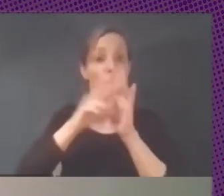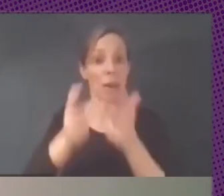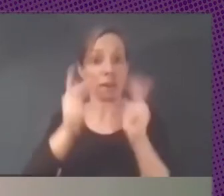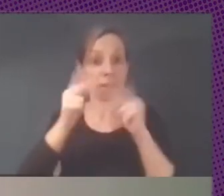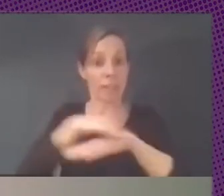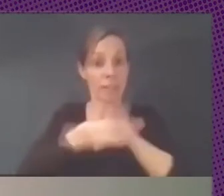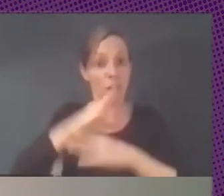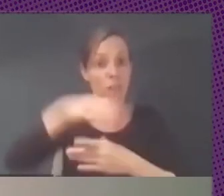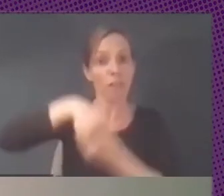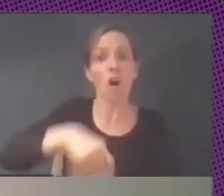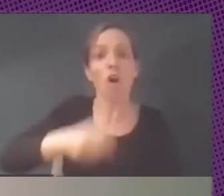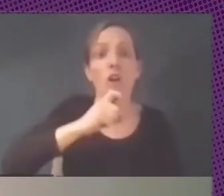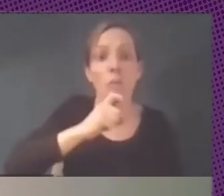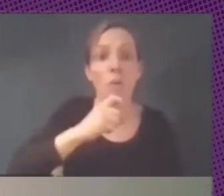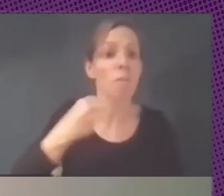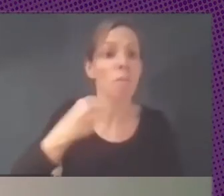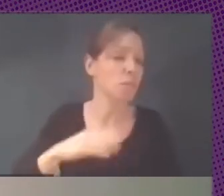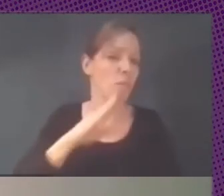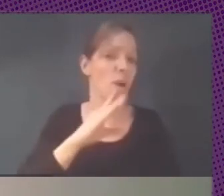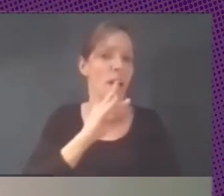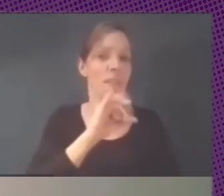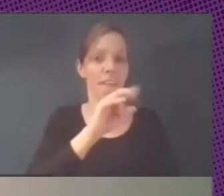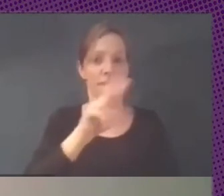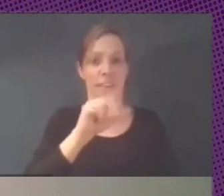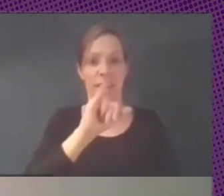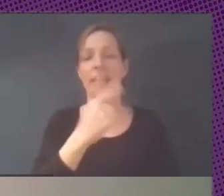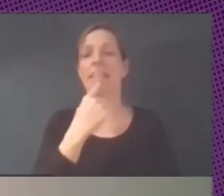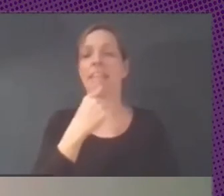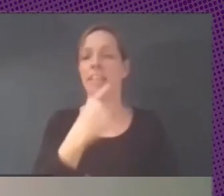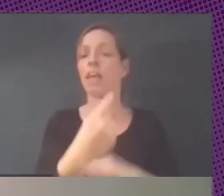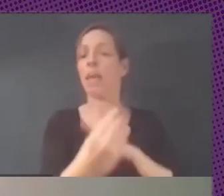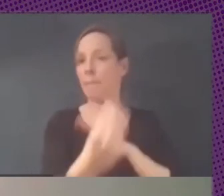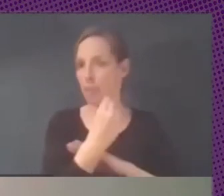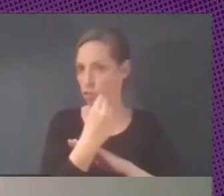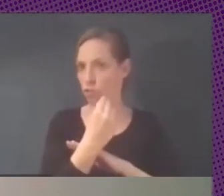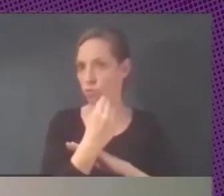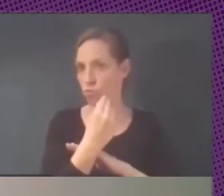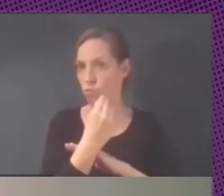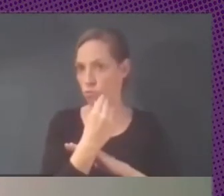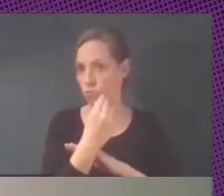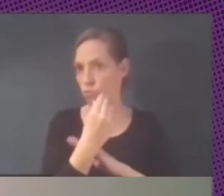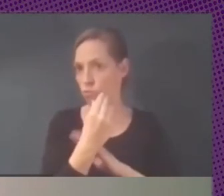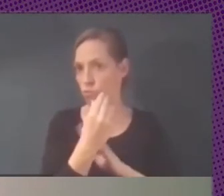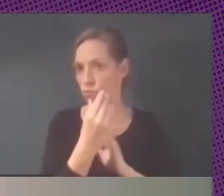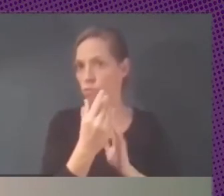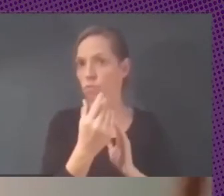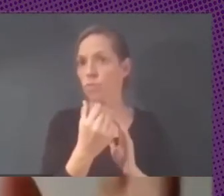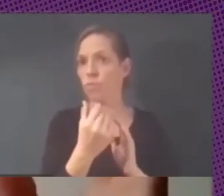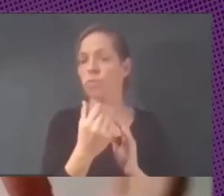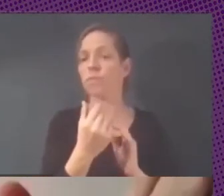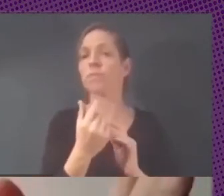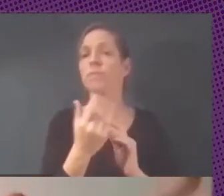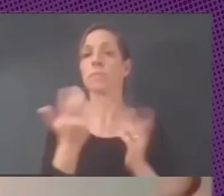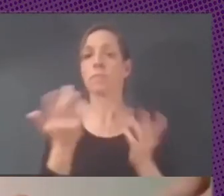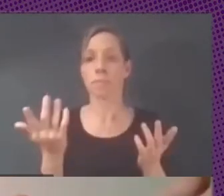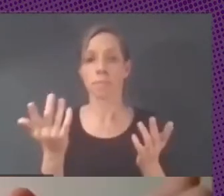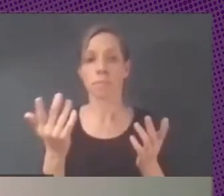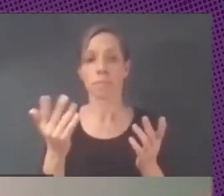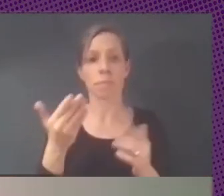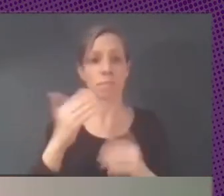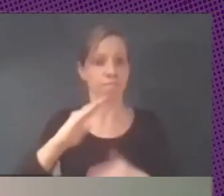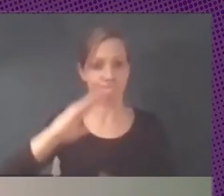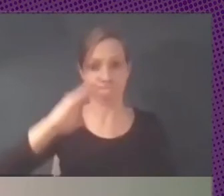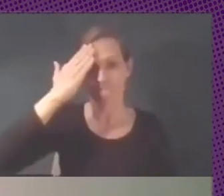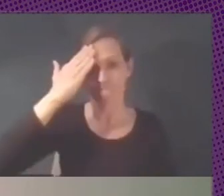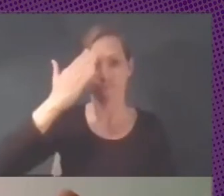como dice David la misma inversión que hace ese software privativo la hace ese software libre o sea cambiar una cosa por otra pero la clave acá es